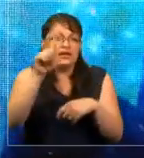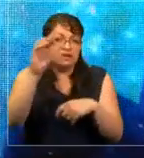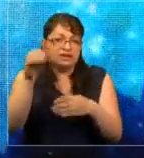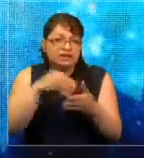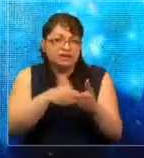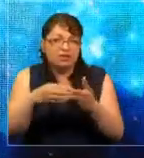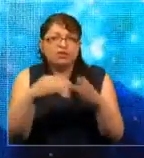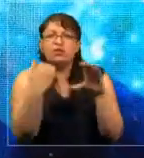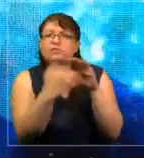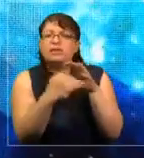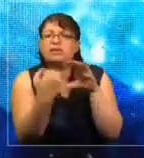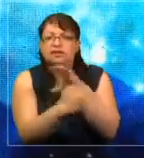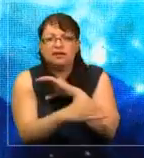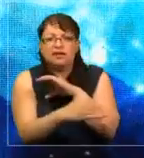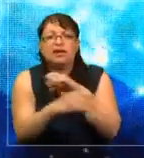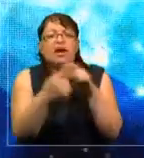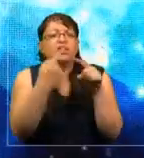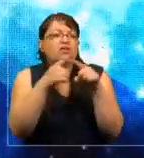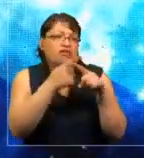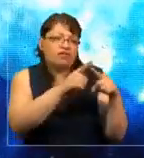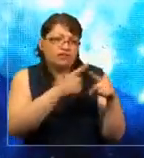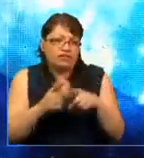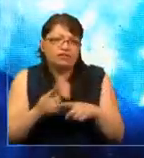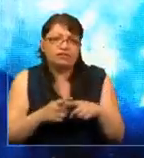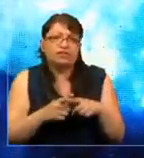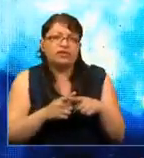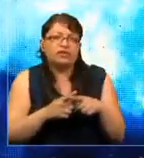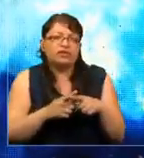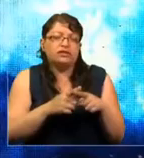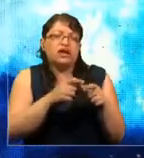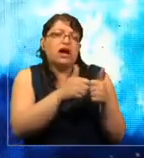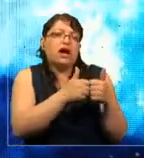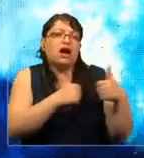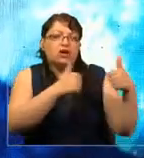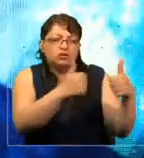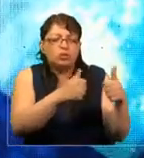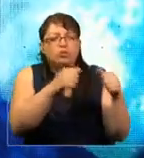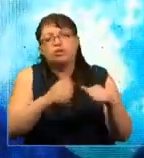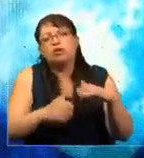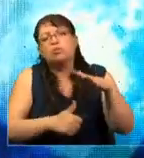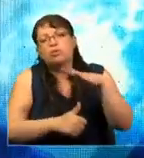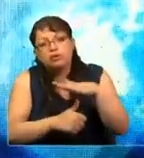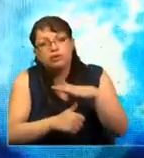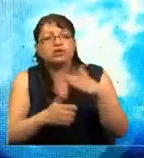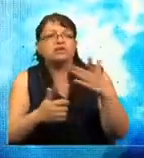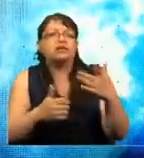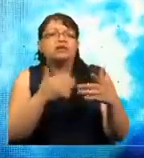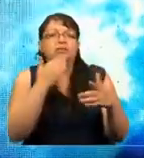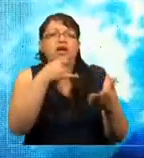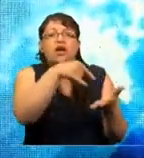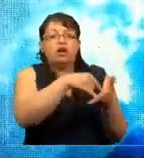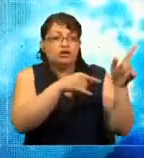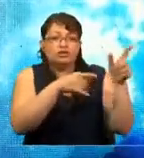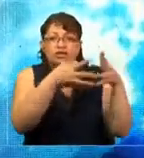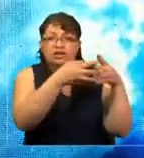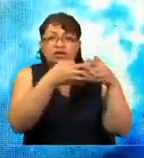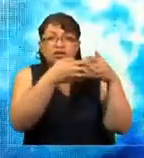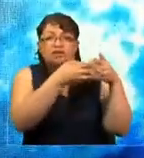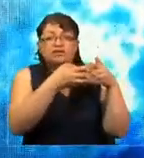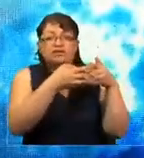a los diferentes niveles del poder legislativo, desde concejales, al Congreso de Estados Unidos,